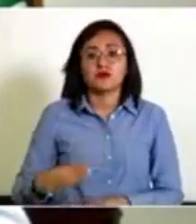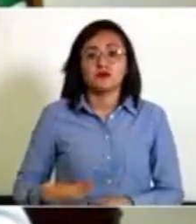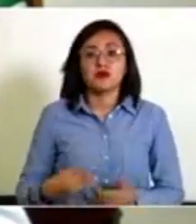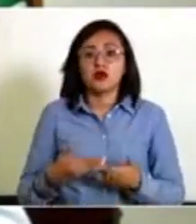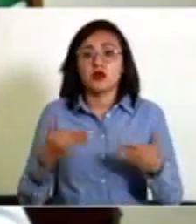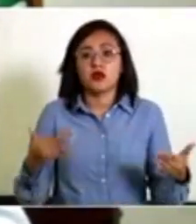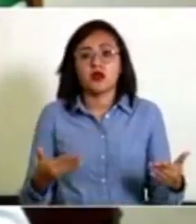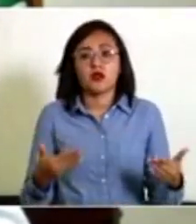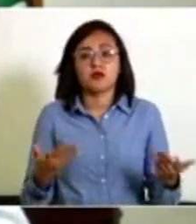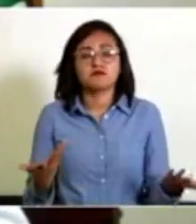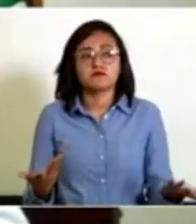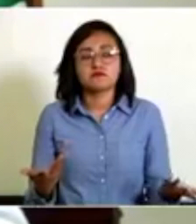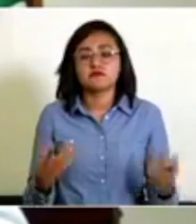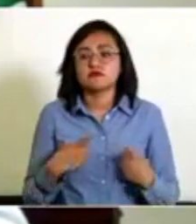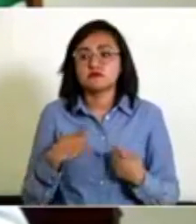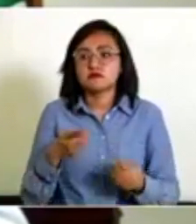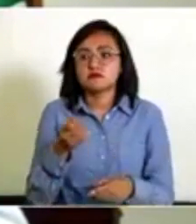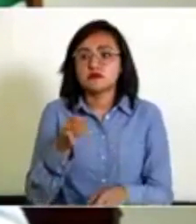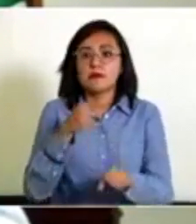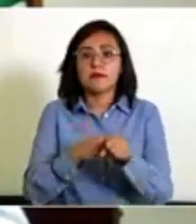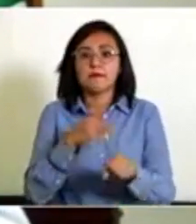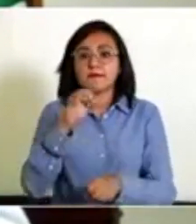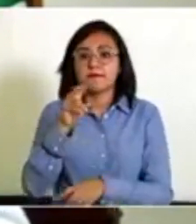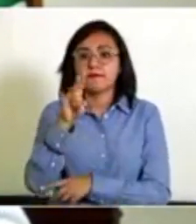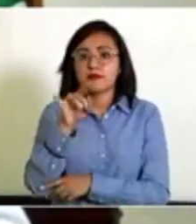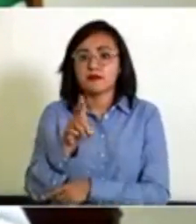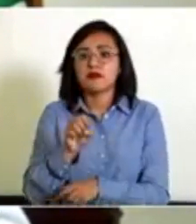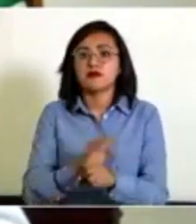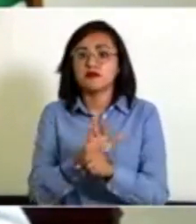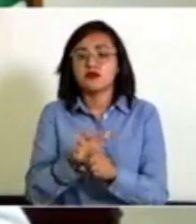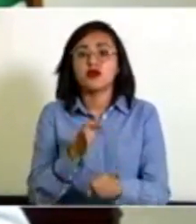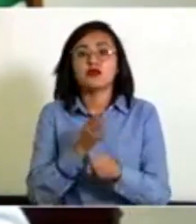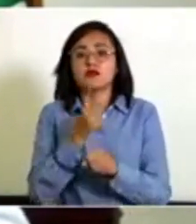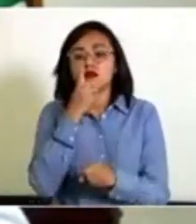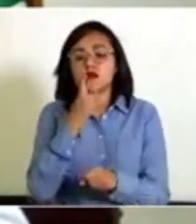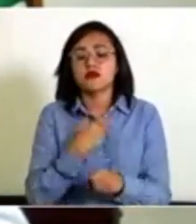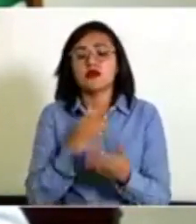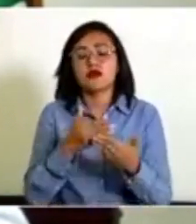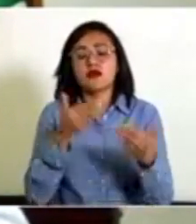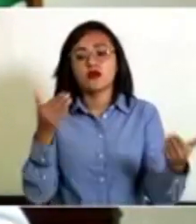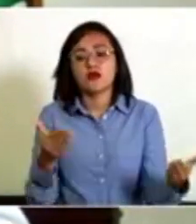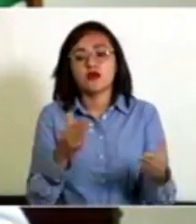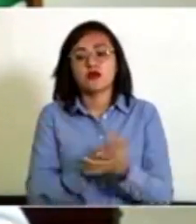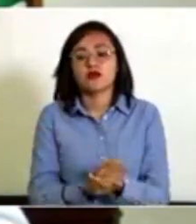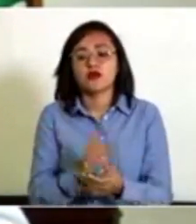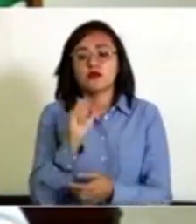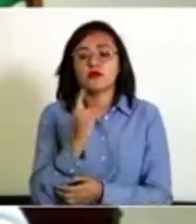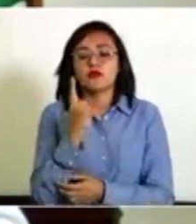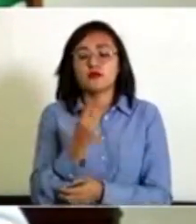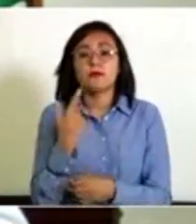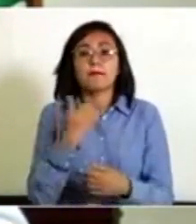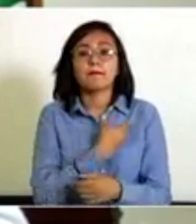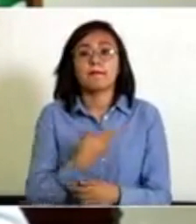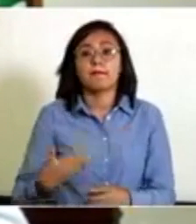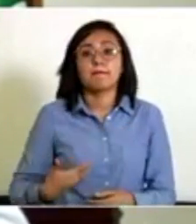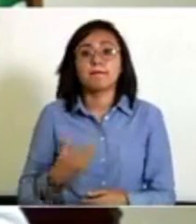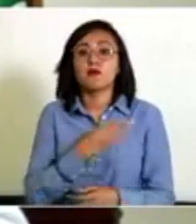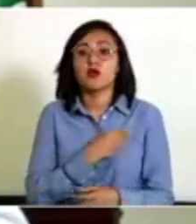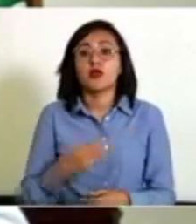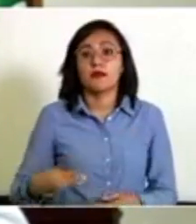que han dado positivos de COVID nos indican que tenemos hasta el momento 21 presidentes